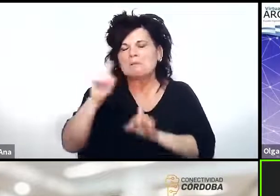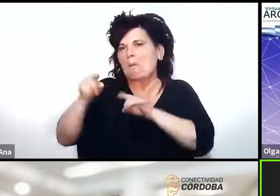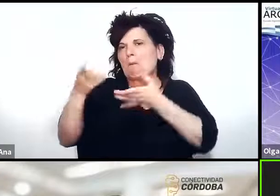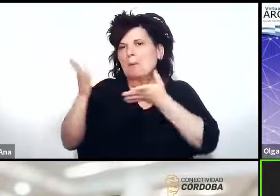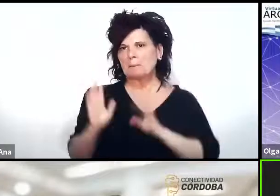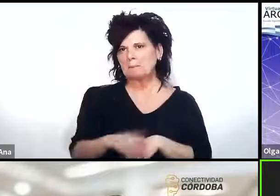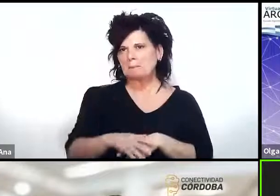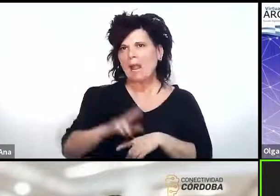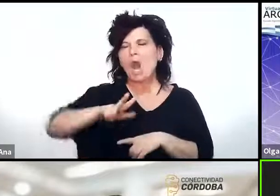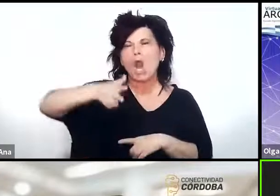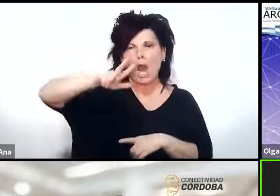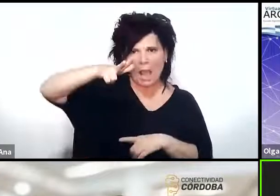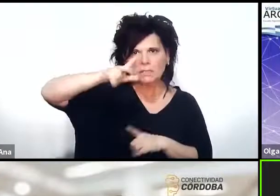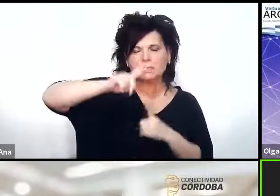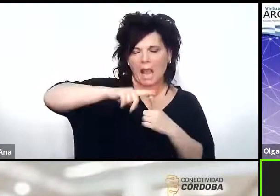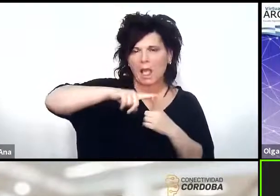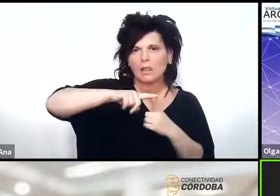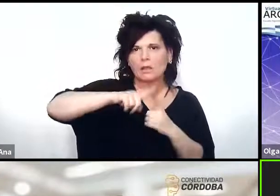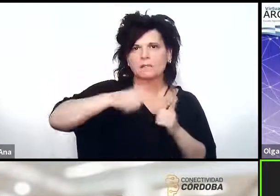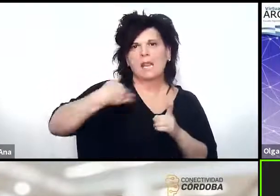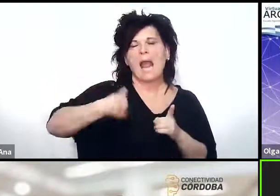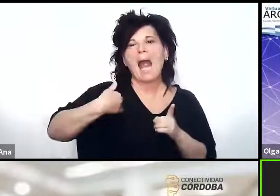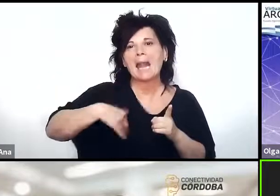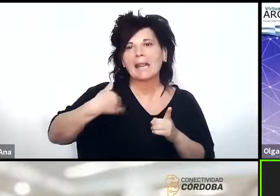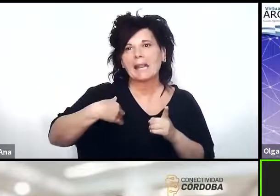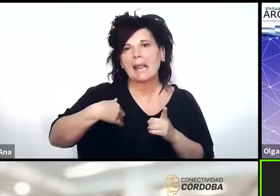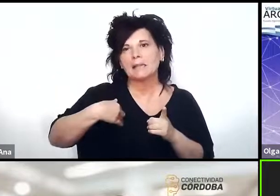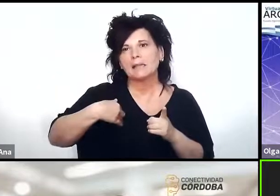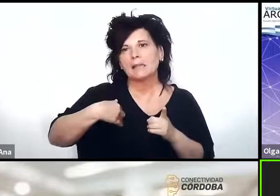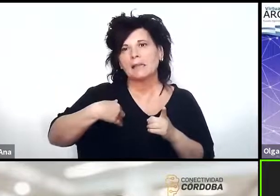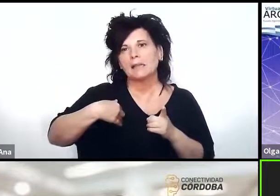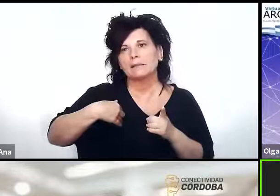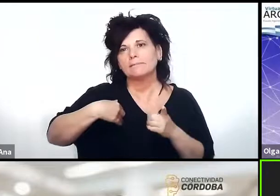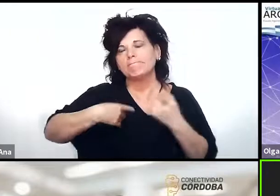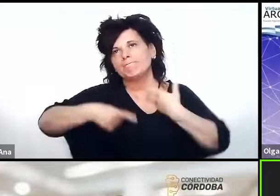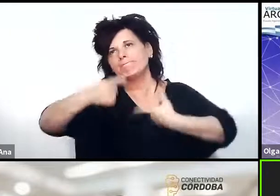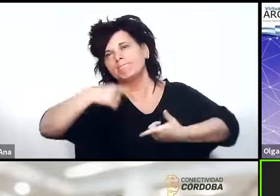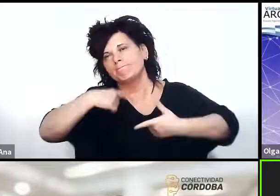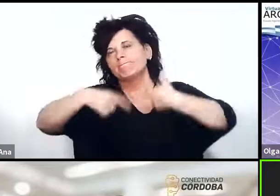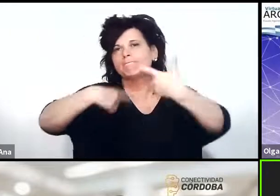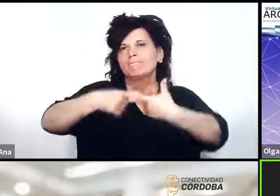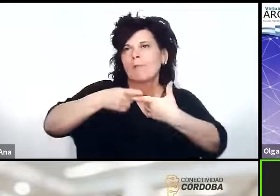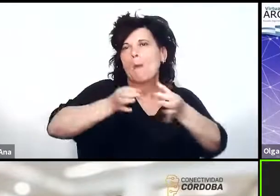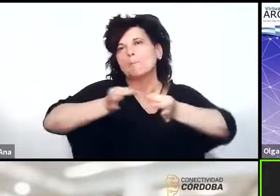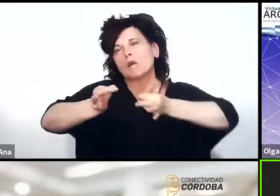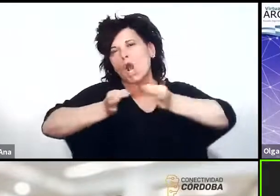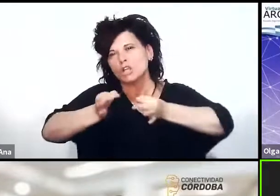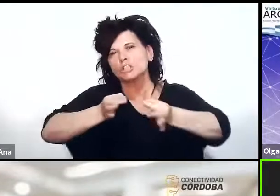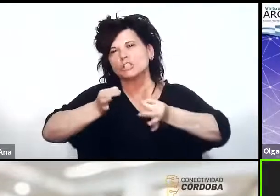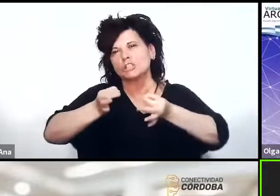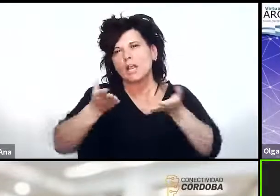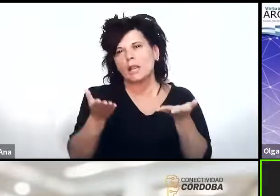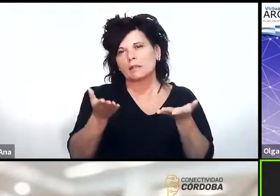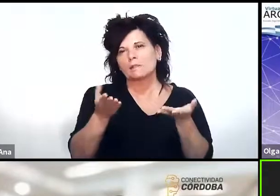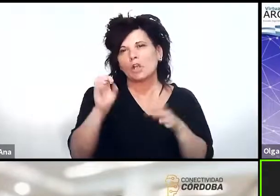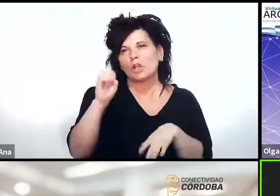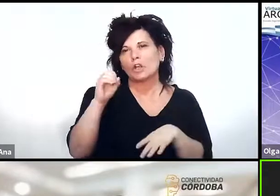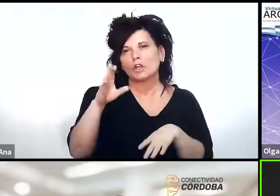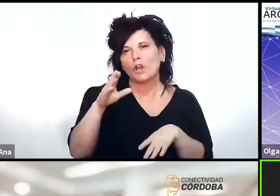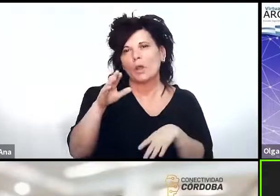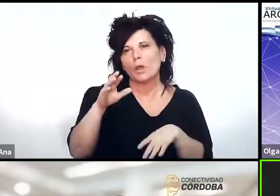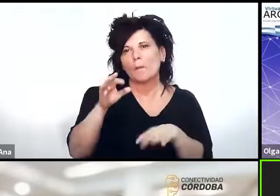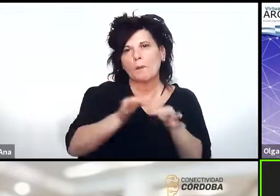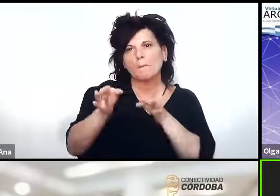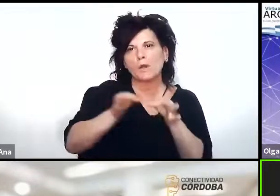Argentina hace muchos años que con idas y vueltas estuvo trabajando en un proyecto que se llamó en su momento proyecto